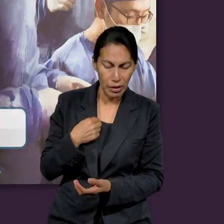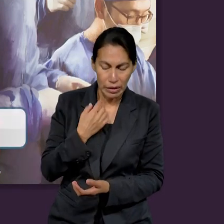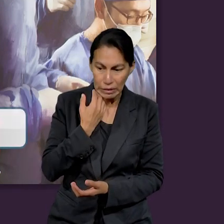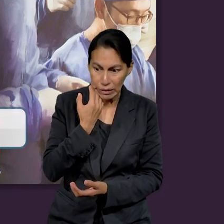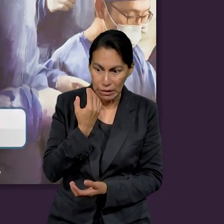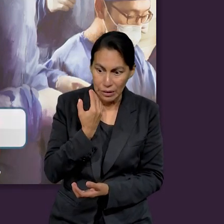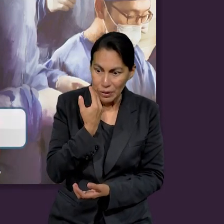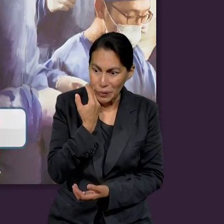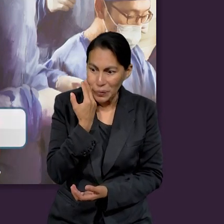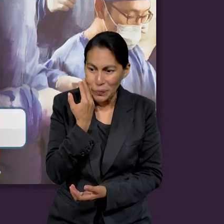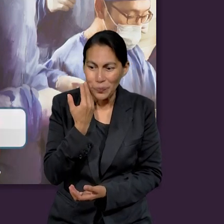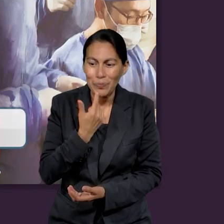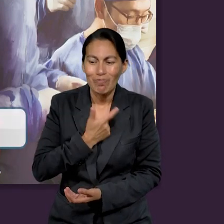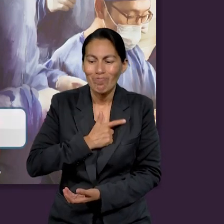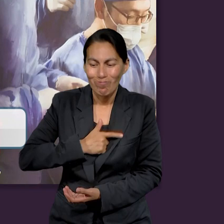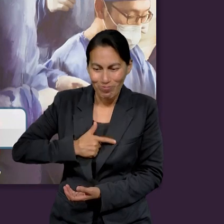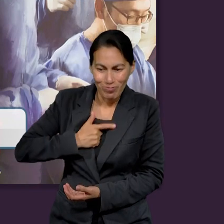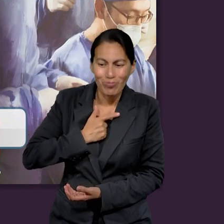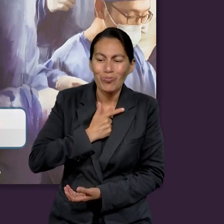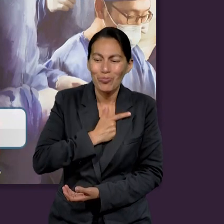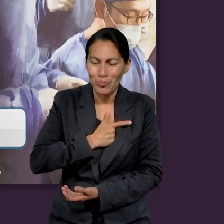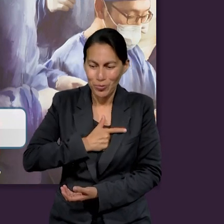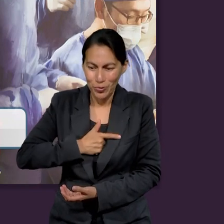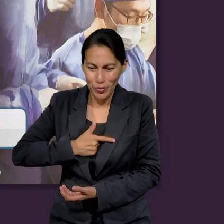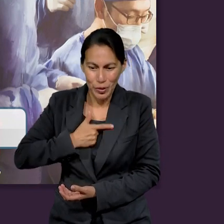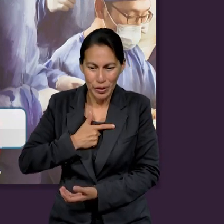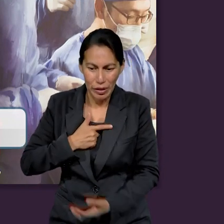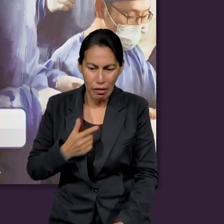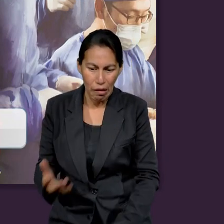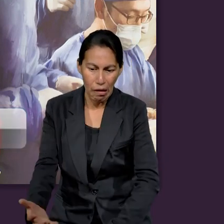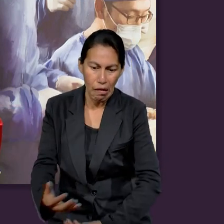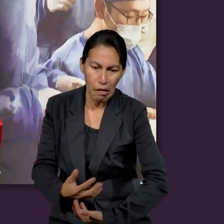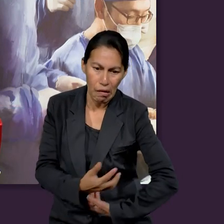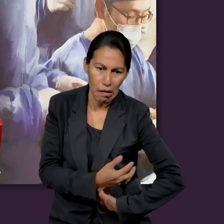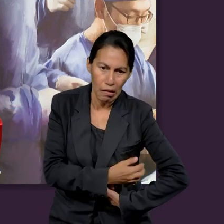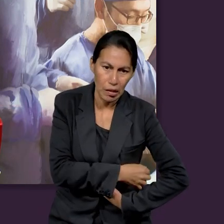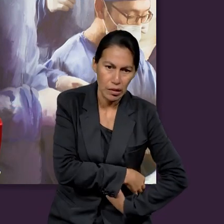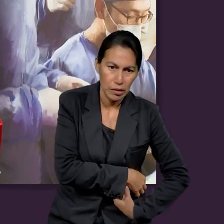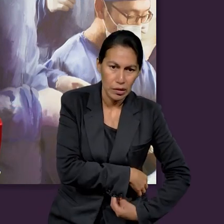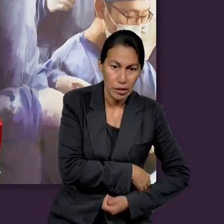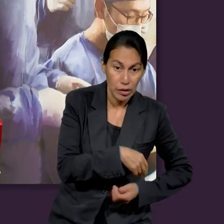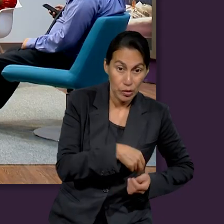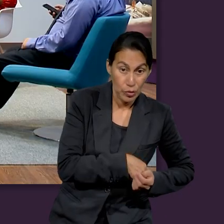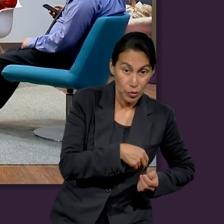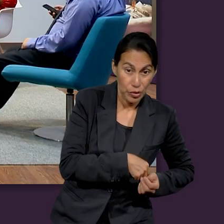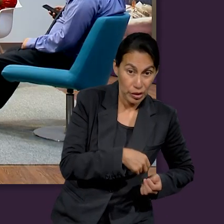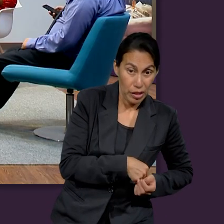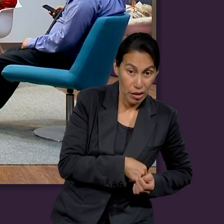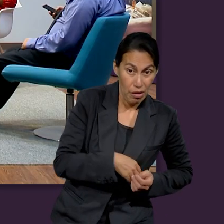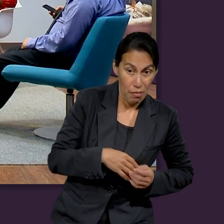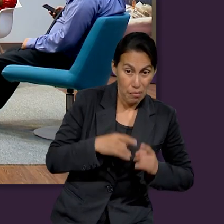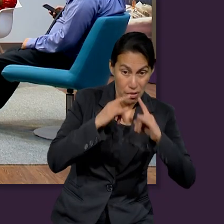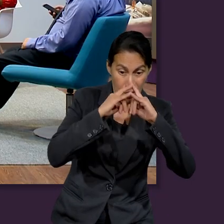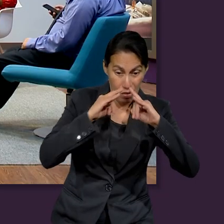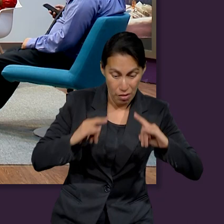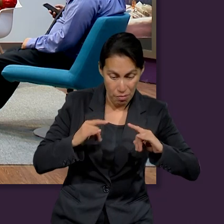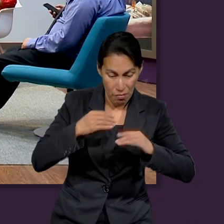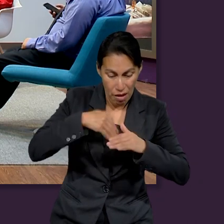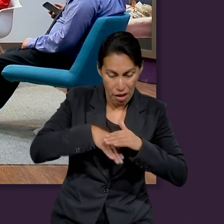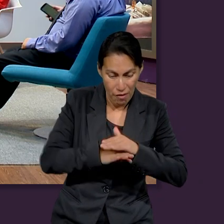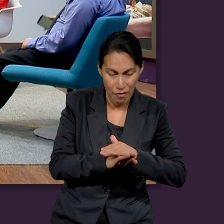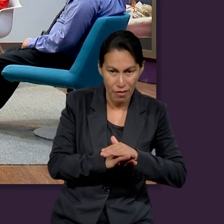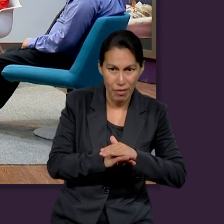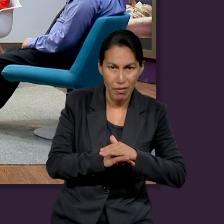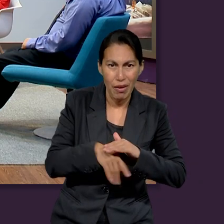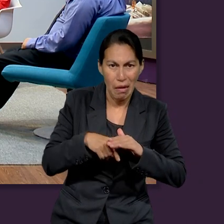Y he aquí que está escondido debajo, en medio de mi tienda, y el dinero debajo de ello.